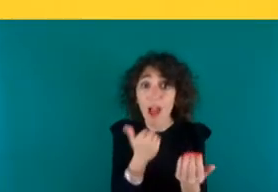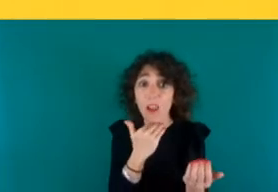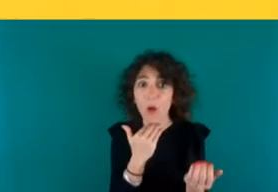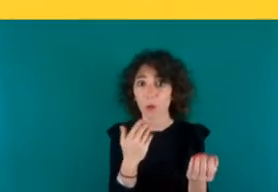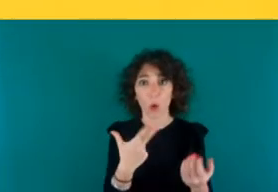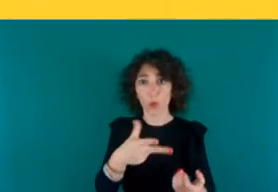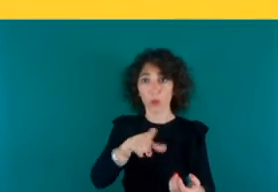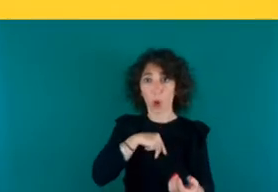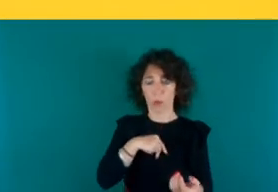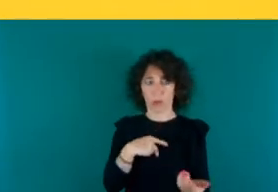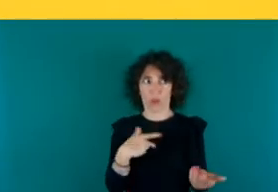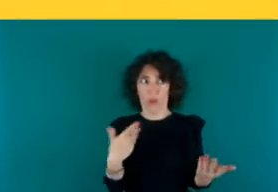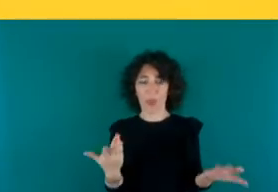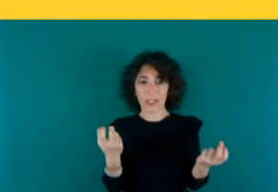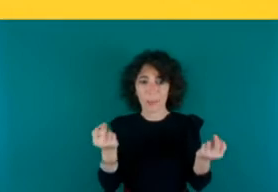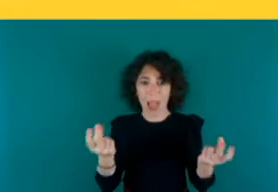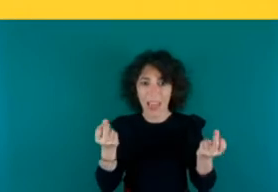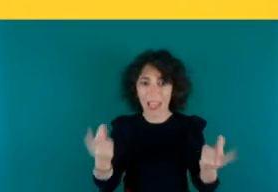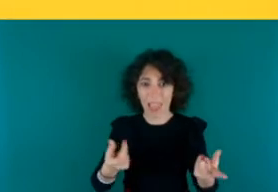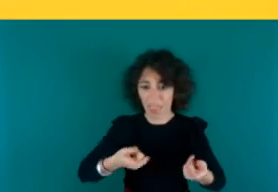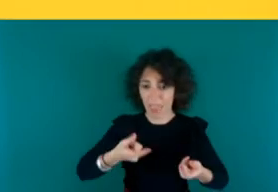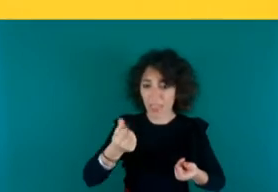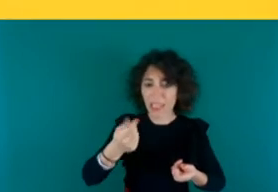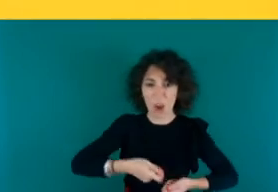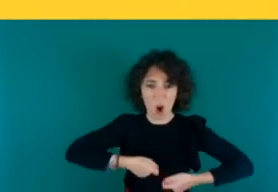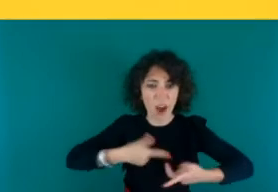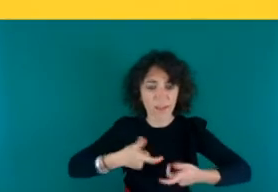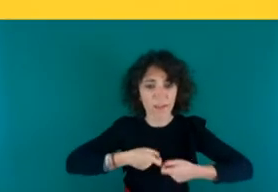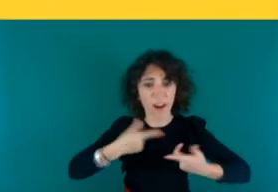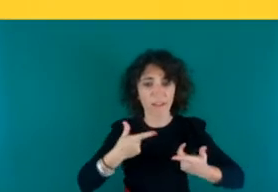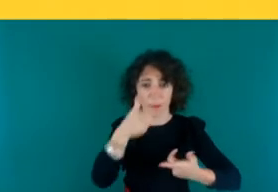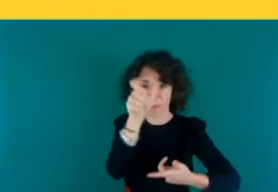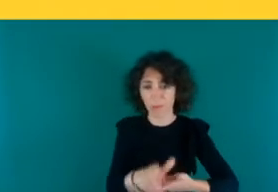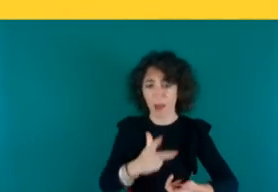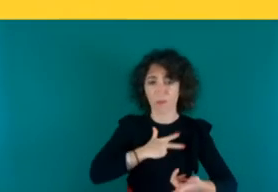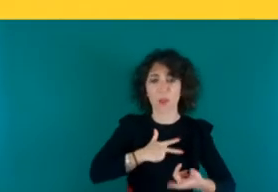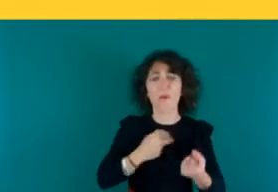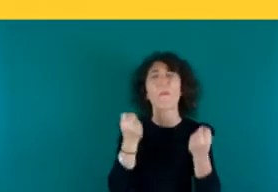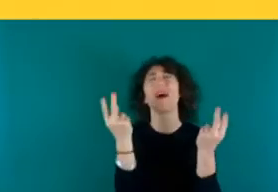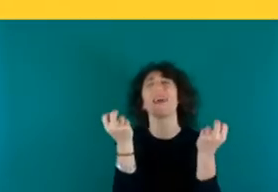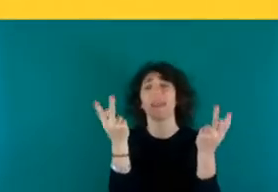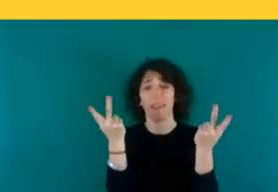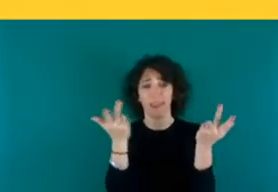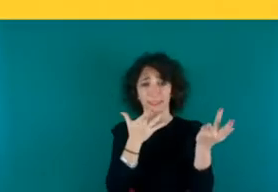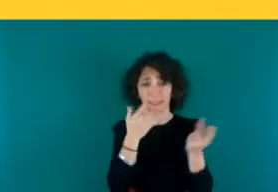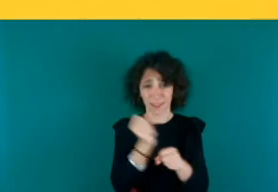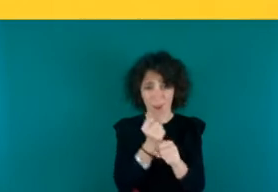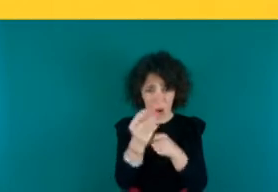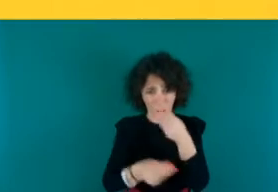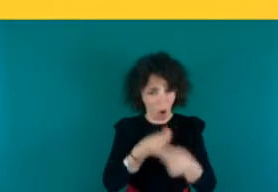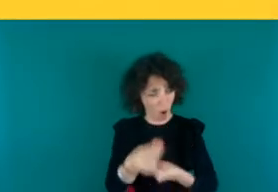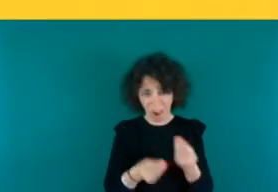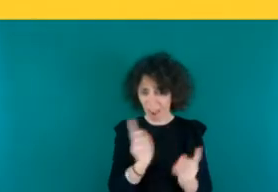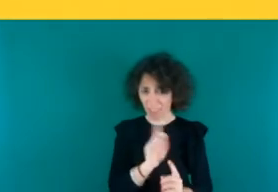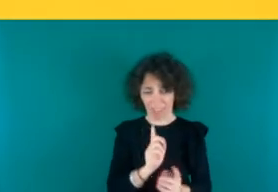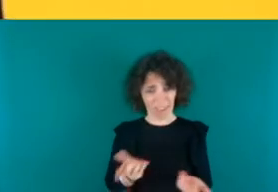Entonces, ¿para qué gastamos dinero en pagarle a letrados? ¿Para qué? Si no hacen su trabajo. Y no porque, no